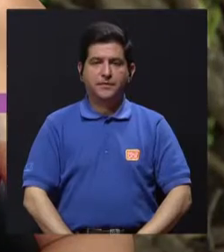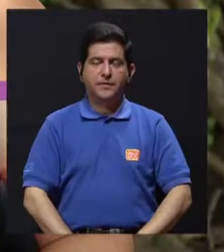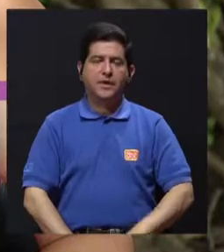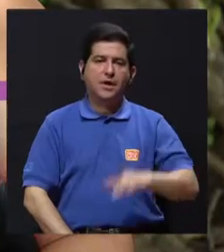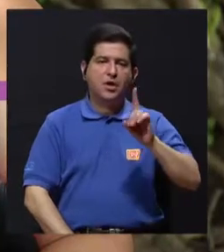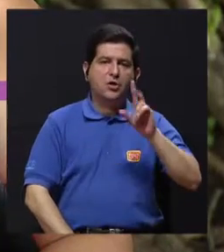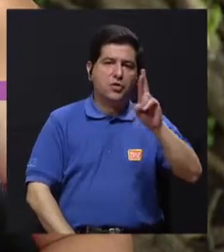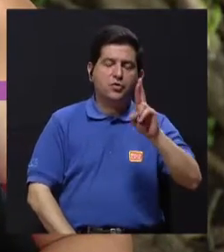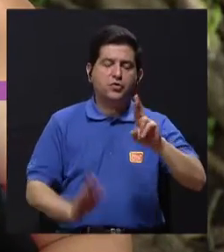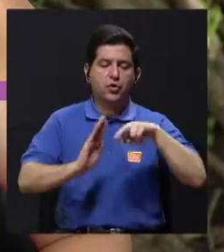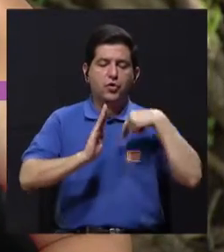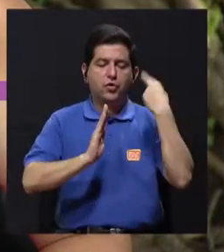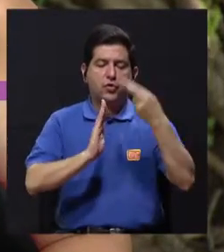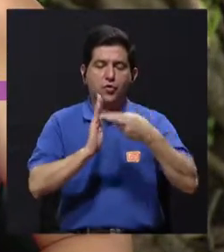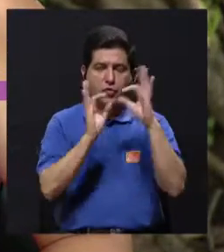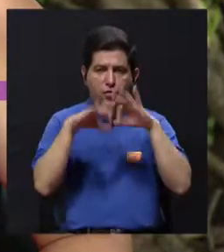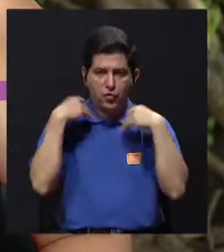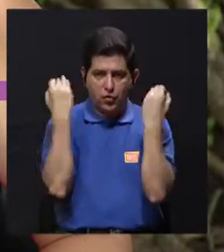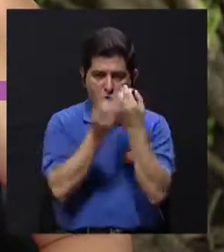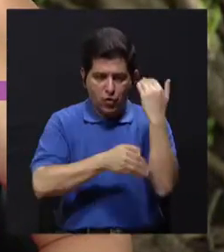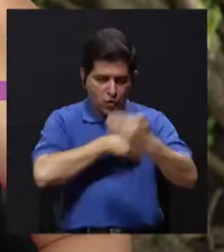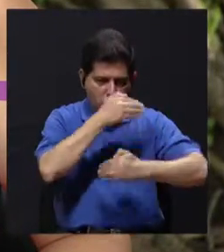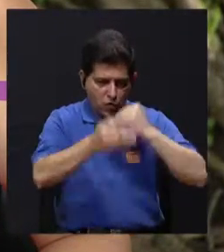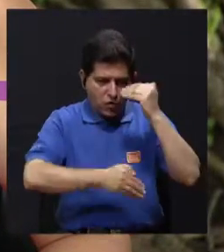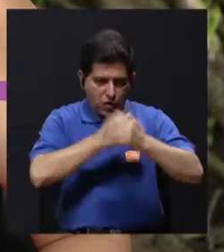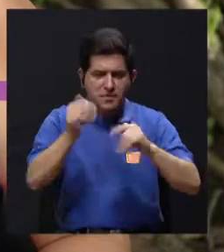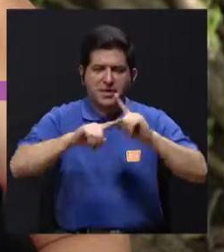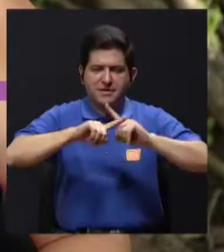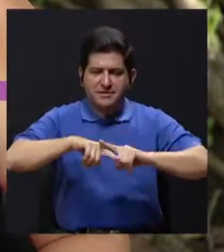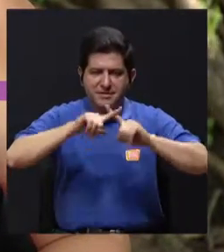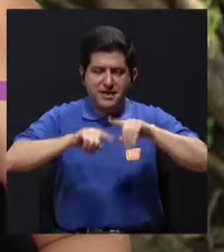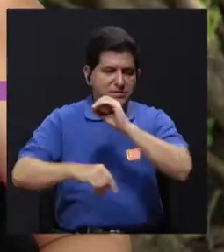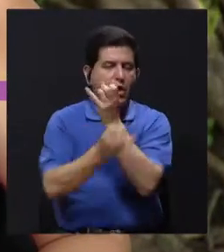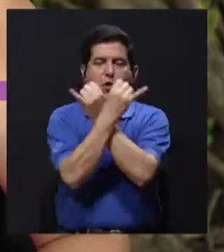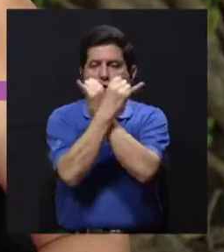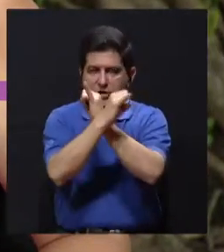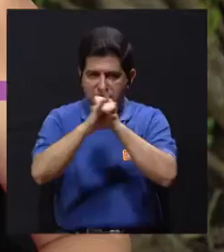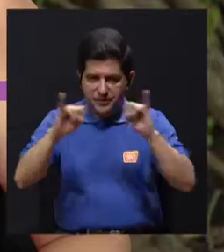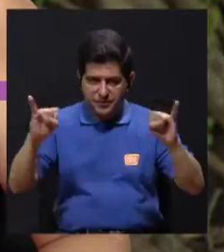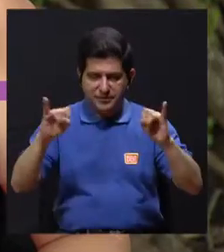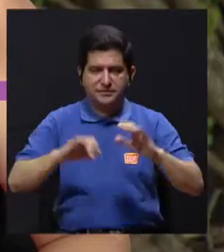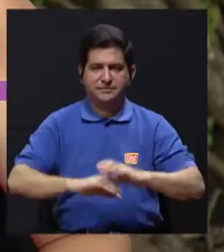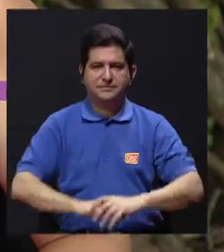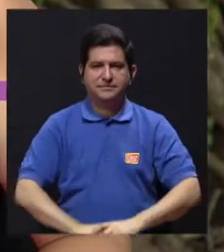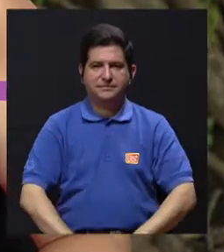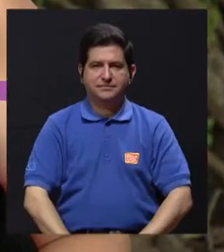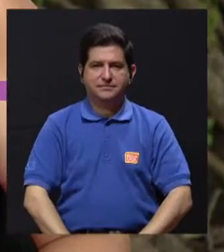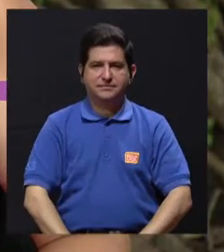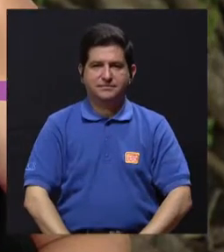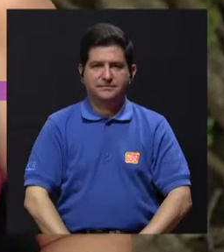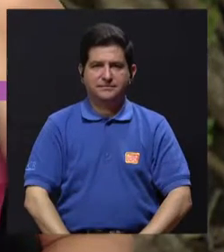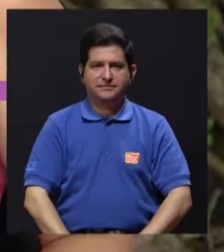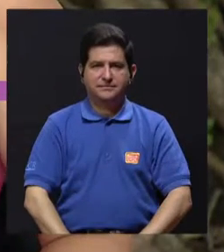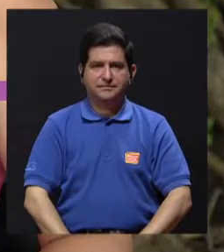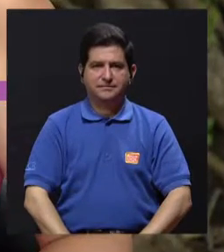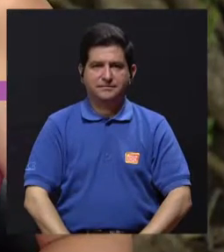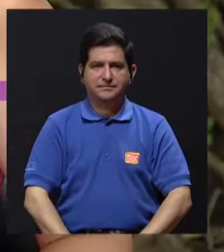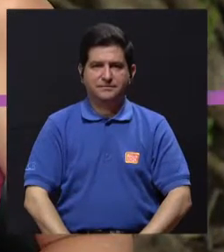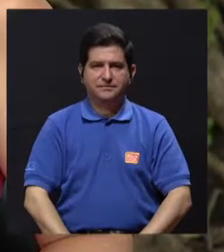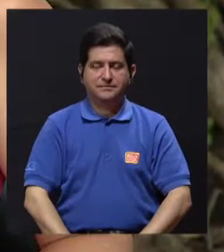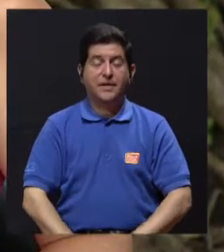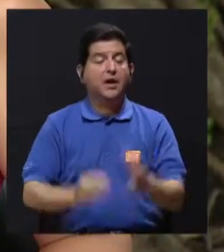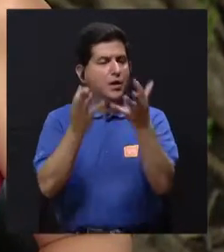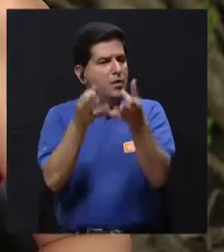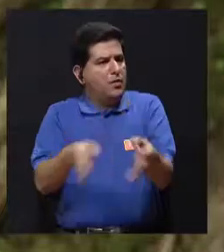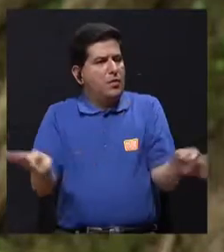Doctor, el tema del rol de la familia en el proceso de dependencia e independencia del adulto mayor.